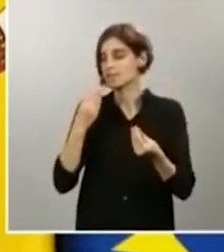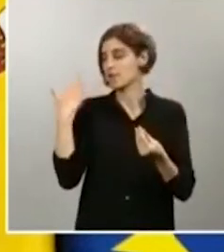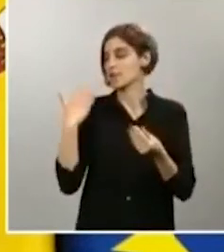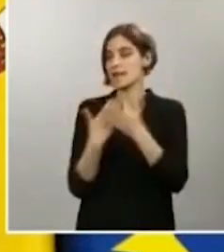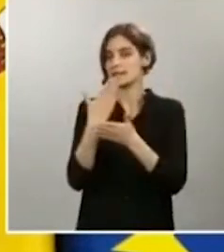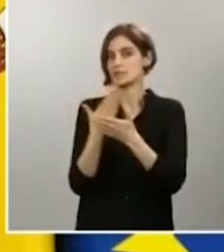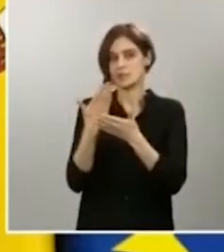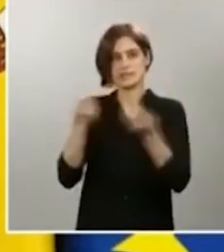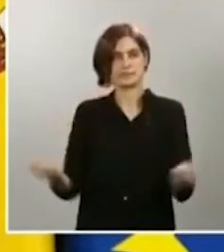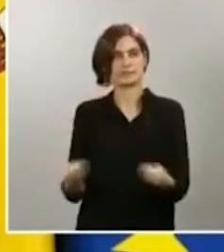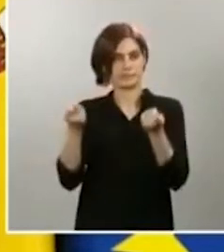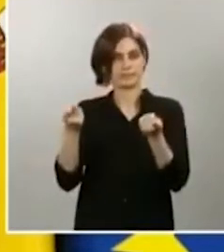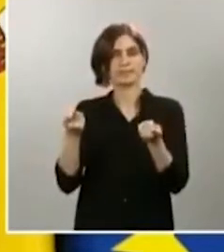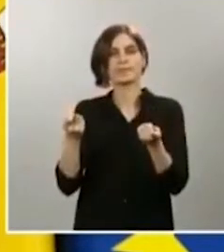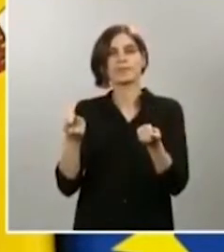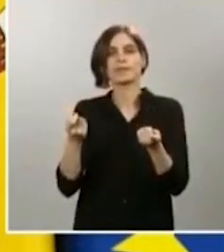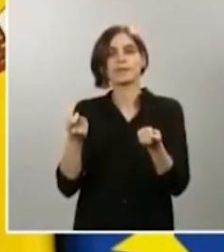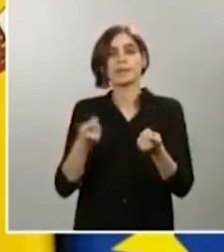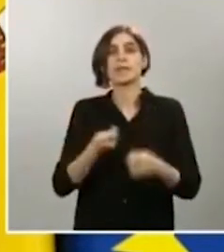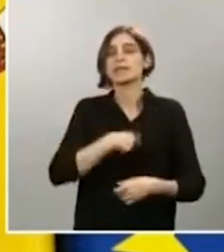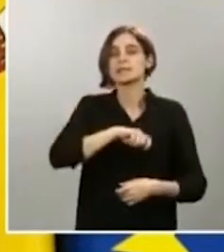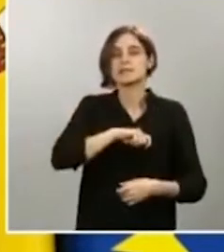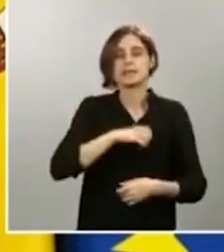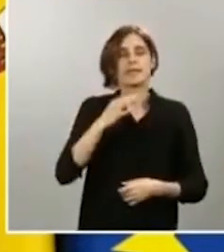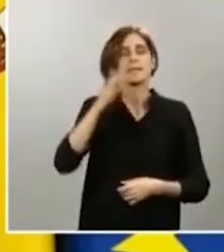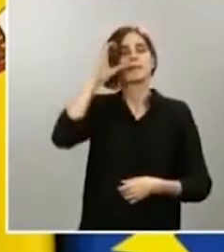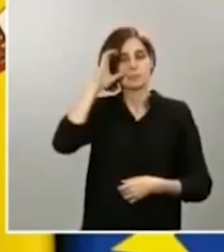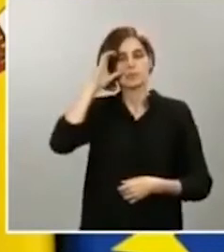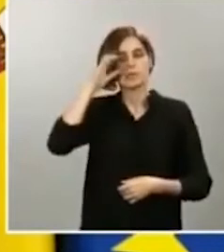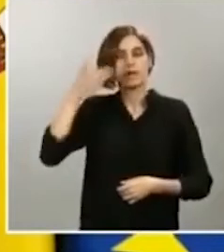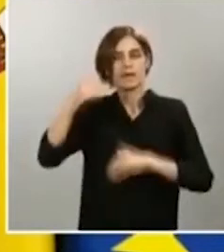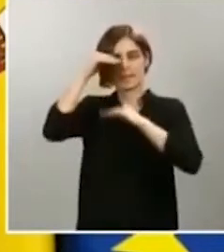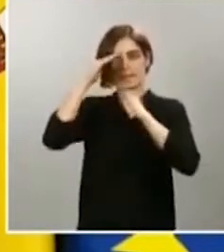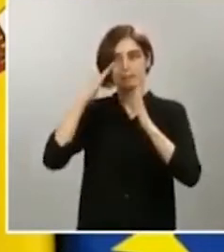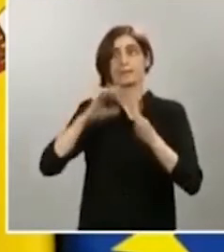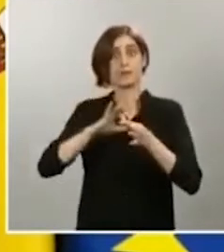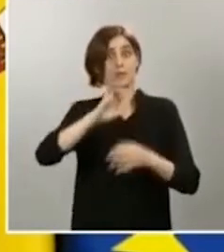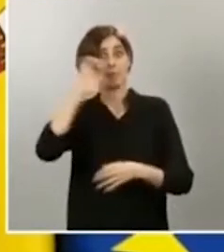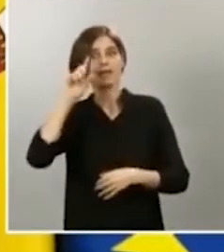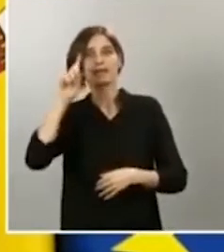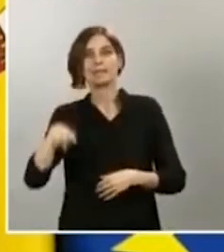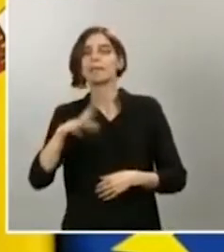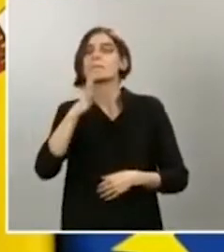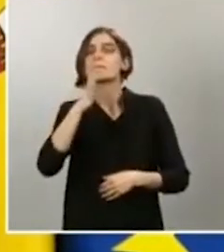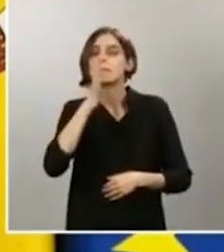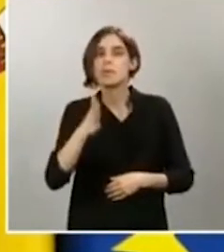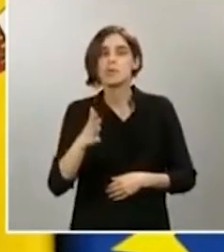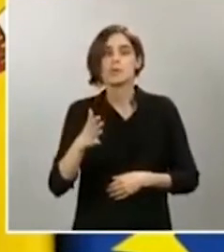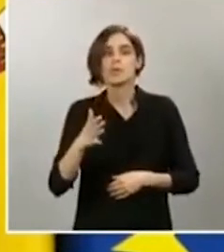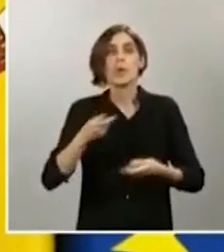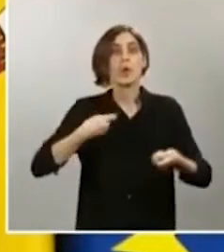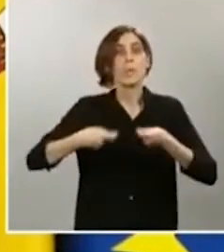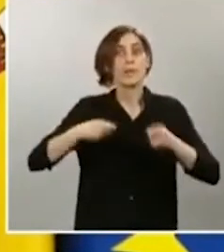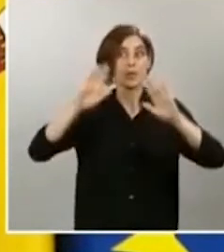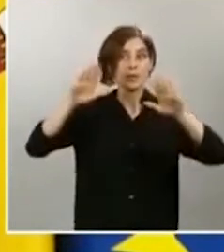y algo que España tiene que escuchar atentamente y que la Unión Europea tiene que hacer, dada la importancia del comercio exterior en